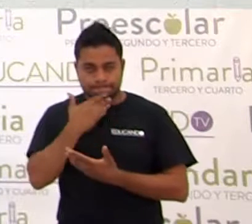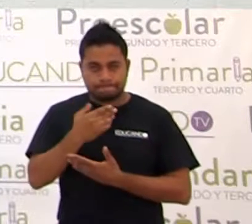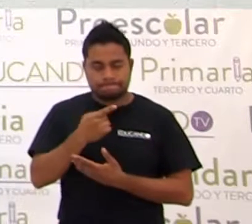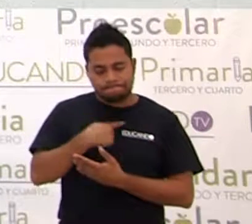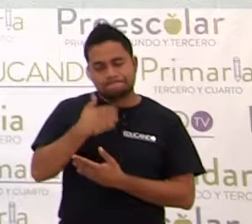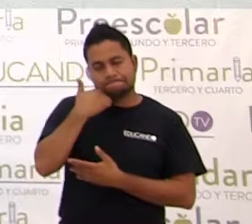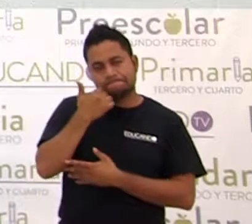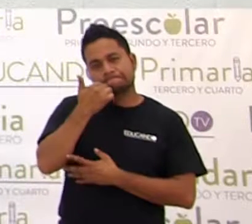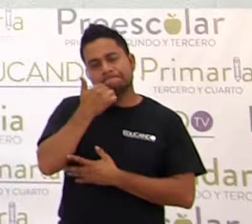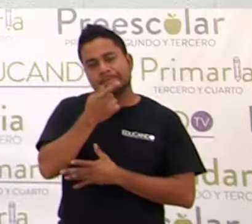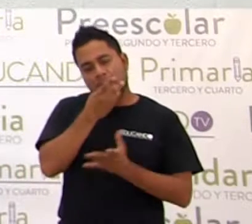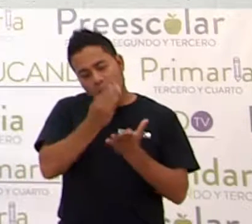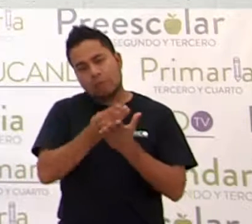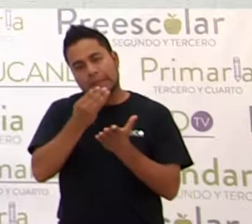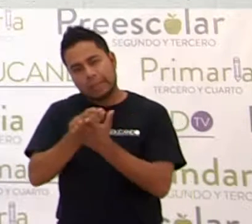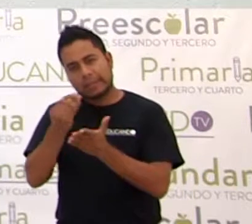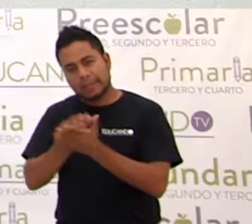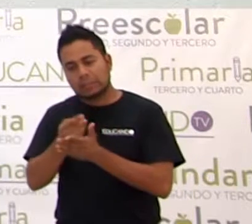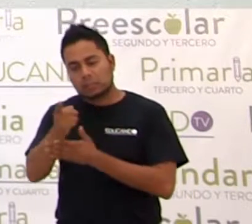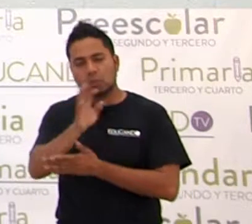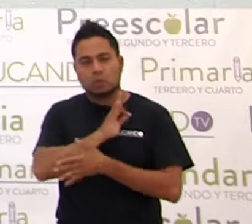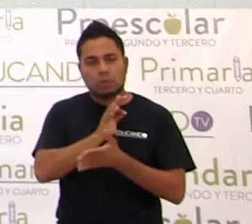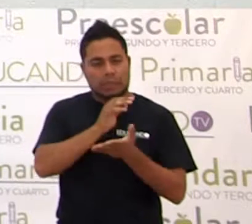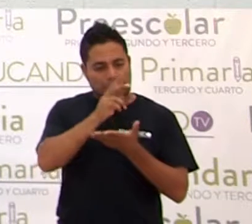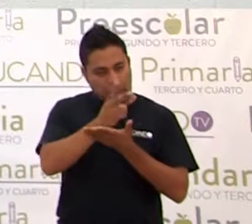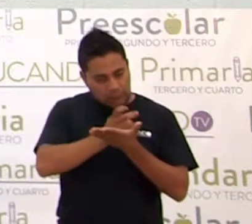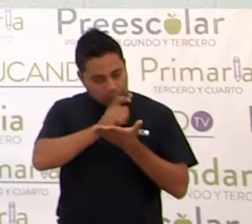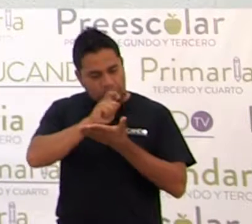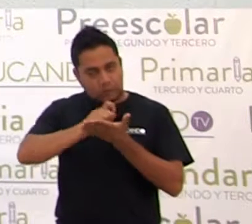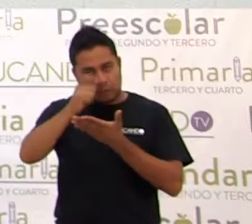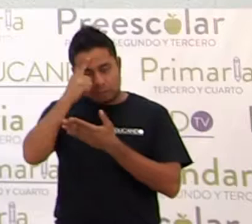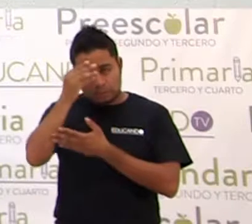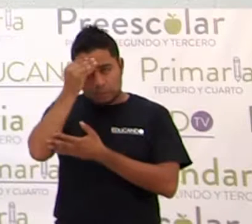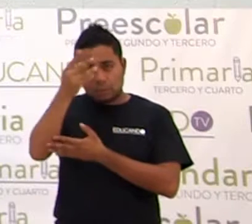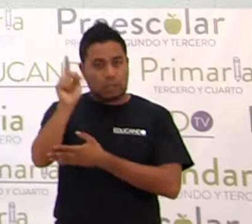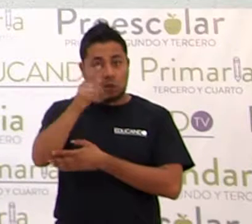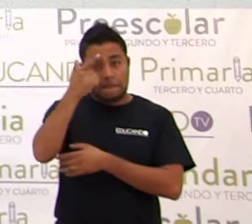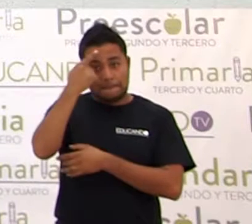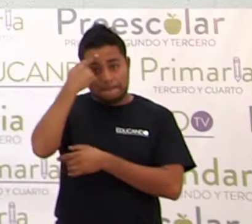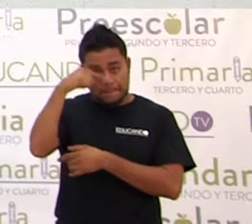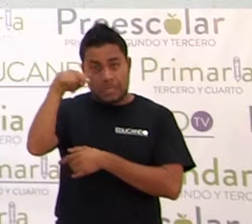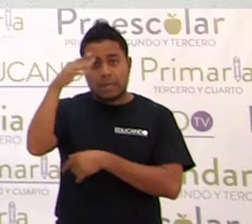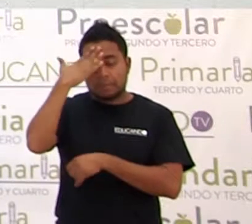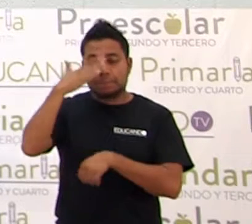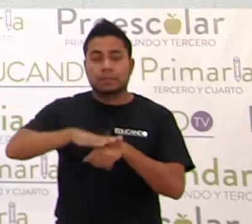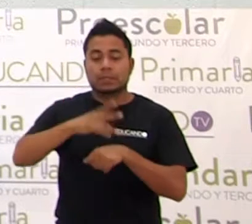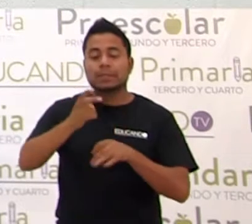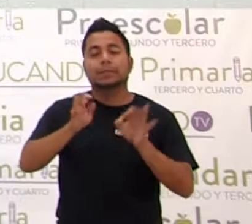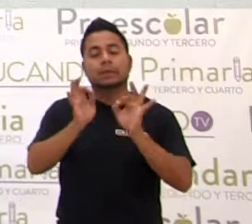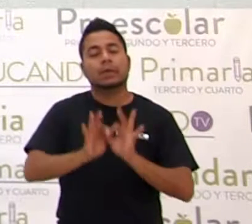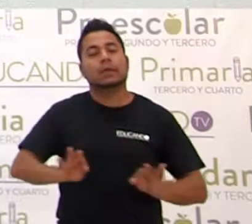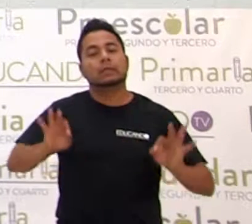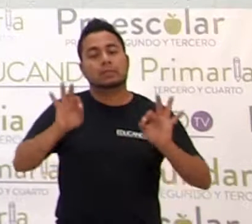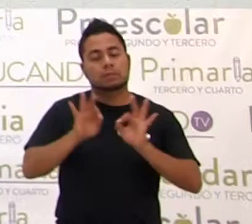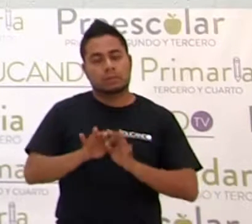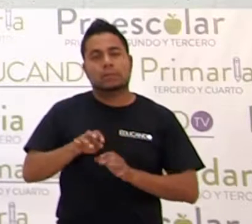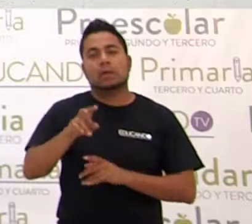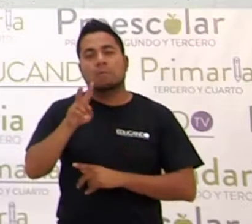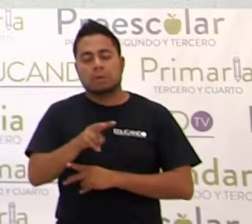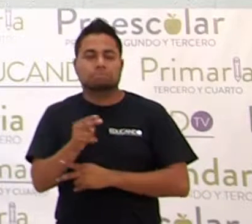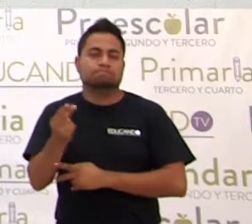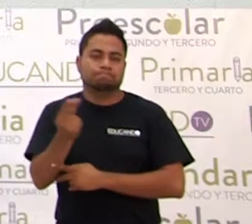cada clase tomen nota para que así no se les olvide, porque es muy importante, es muy necesario